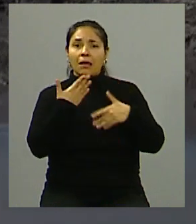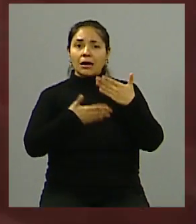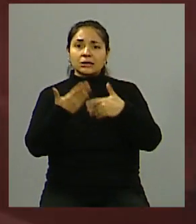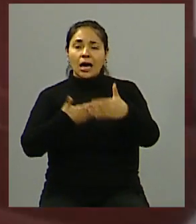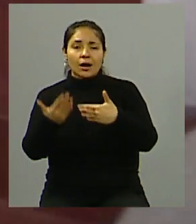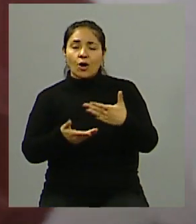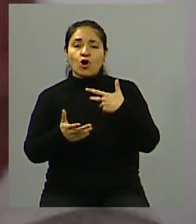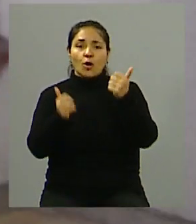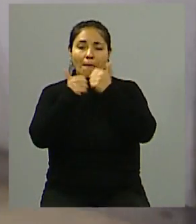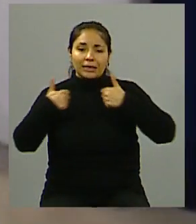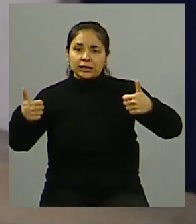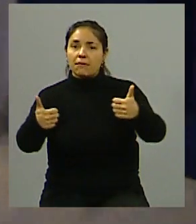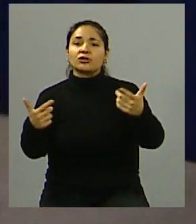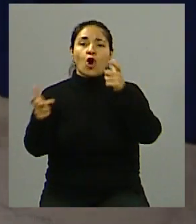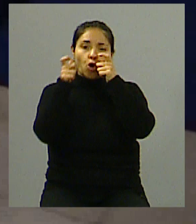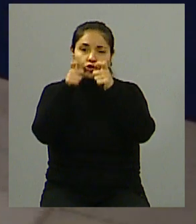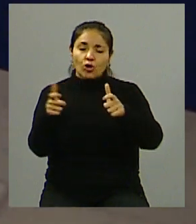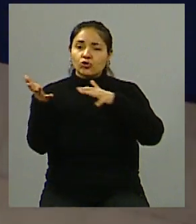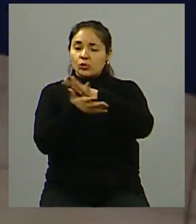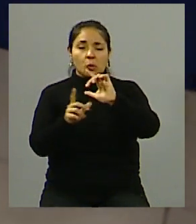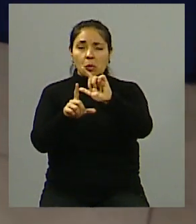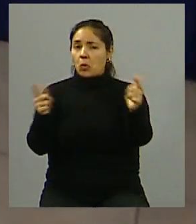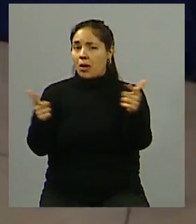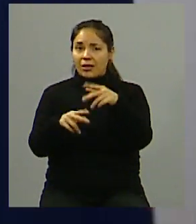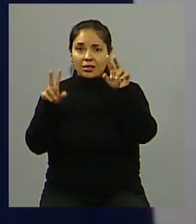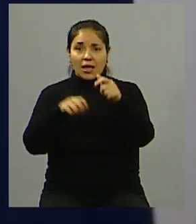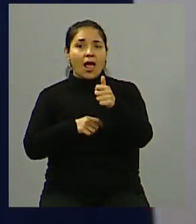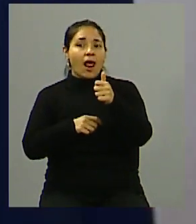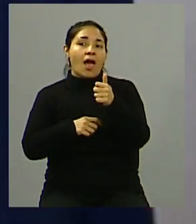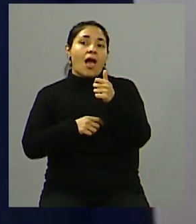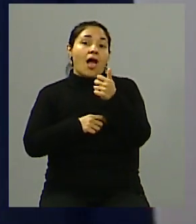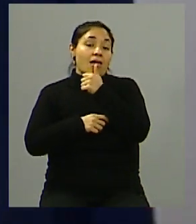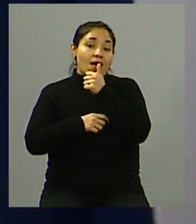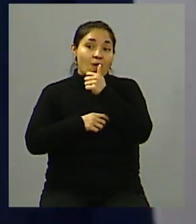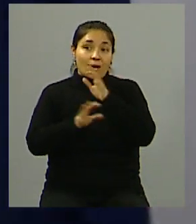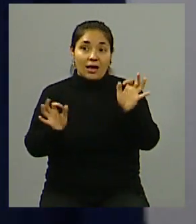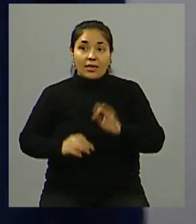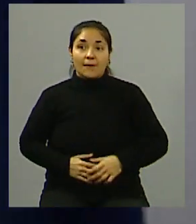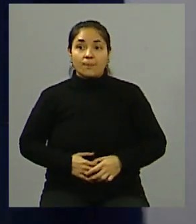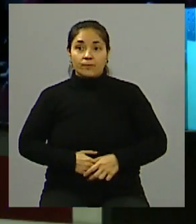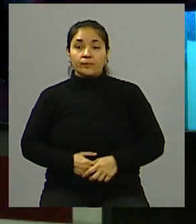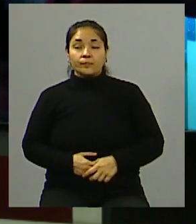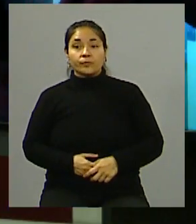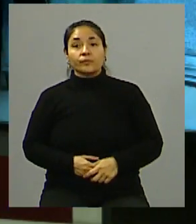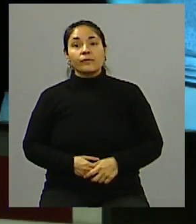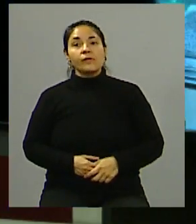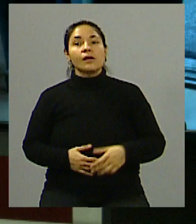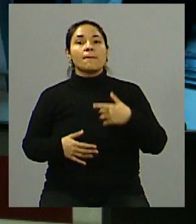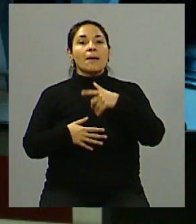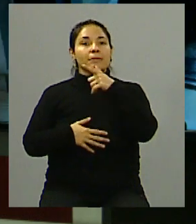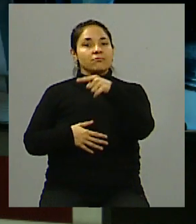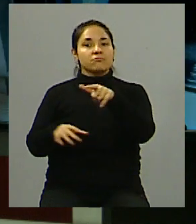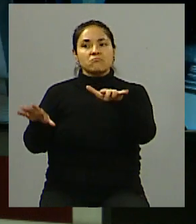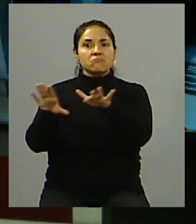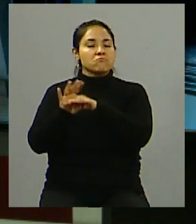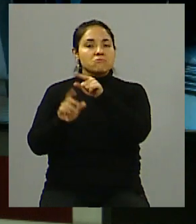formas de participación y de control ciudadano de este recurso que es tan valioso. Mauro, me parece que es muy bueno lo